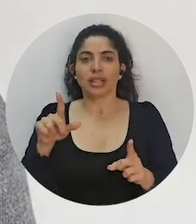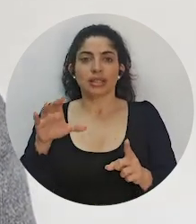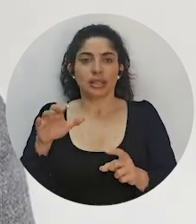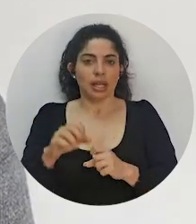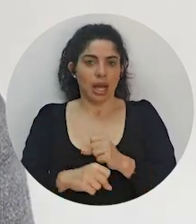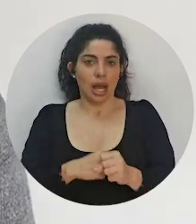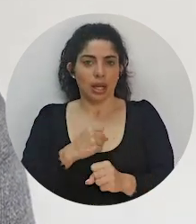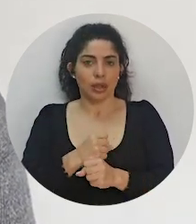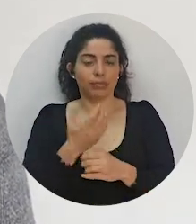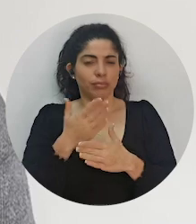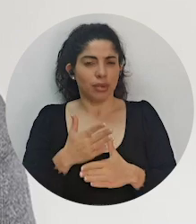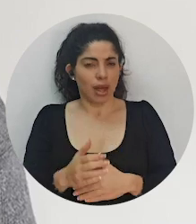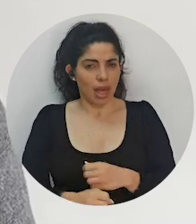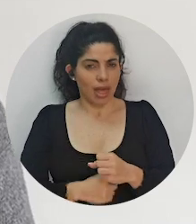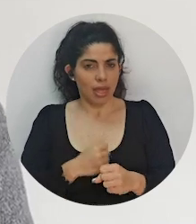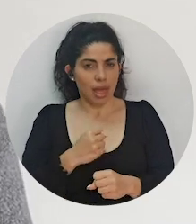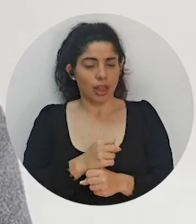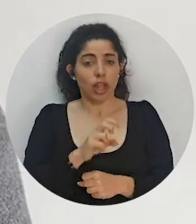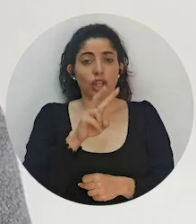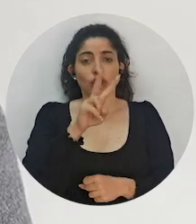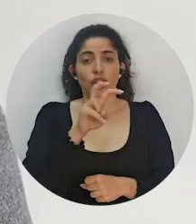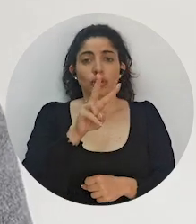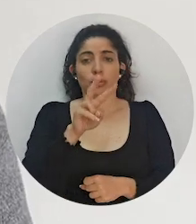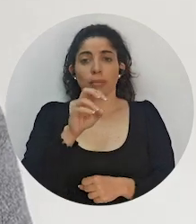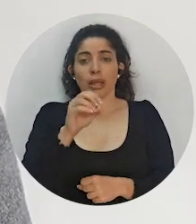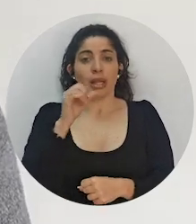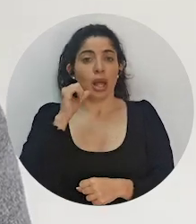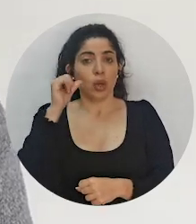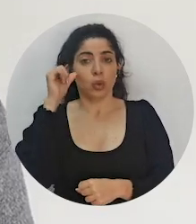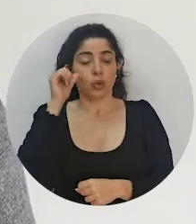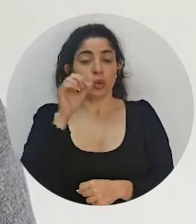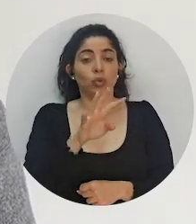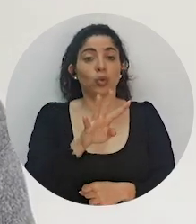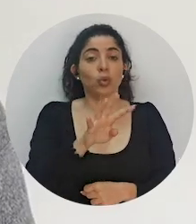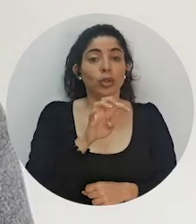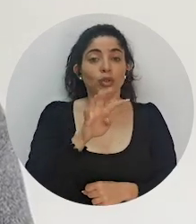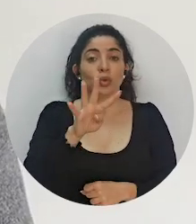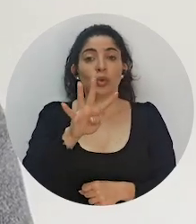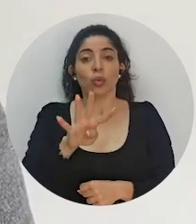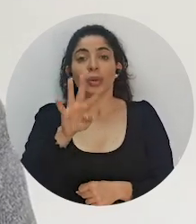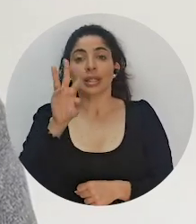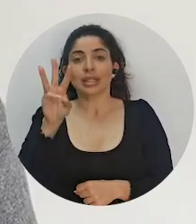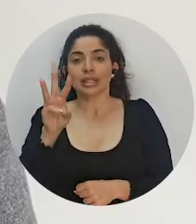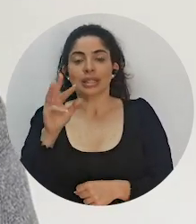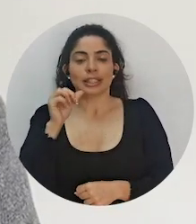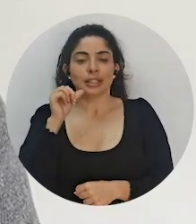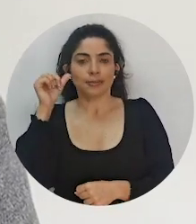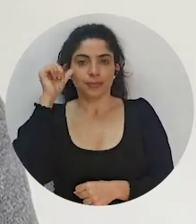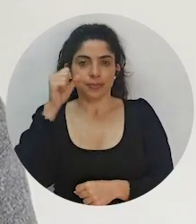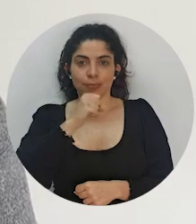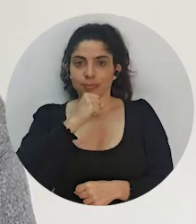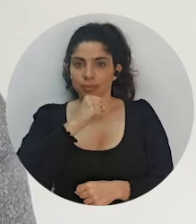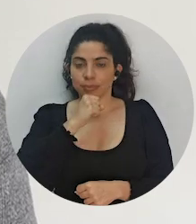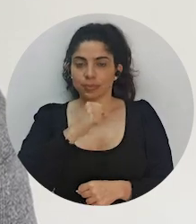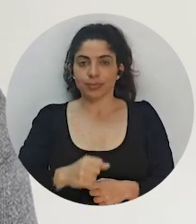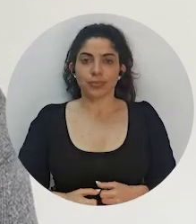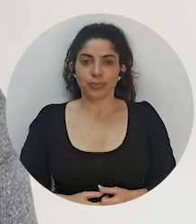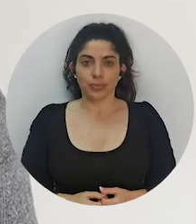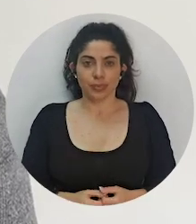Por edad son 220 adultos y 446 adultos mayores.